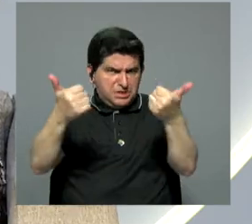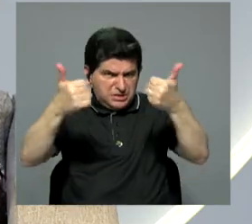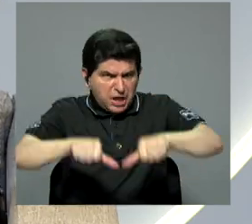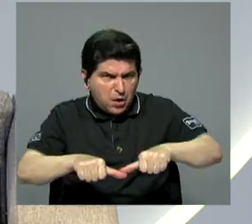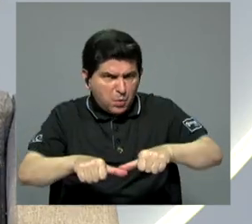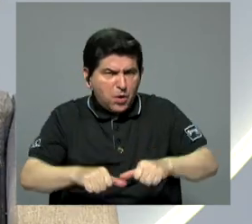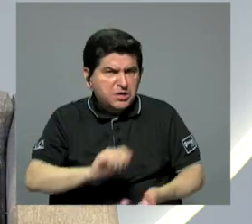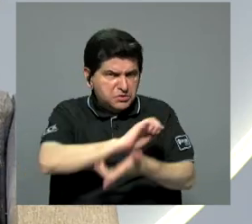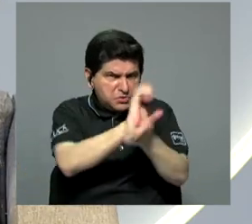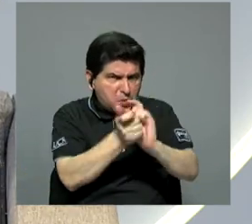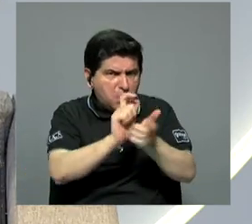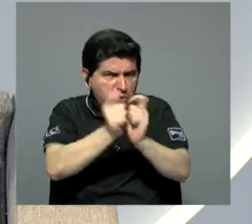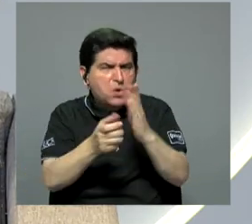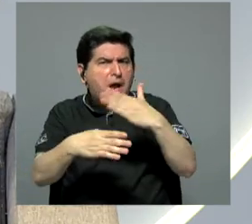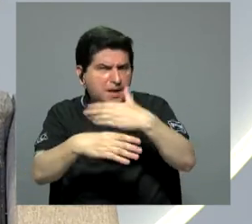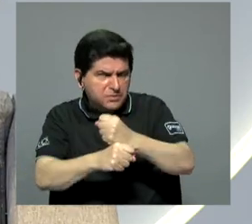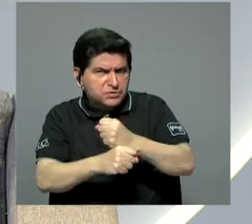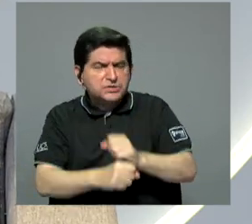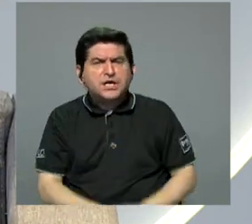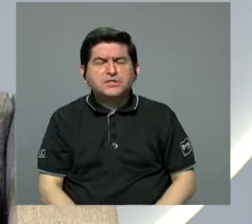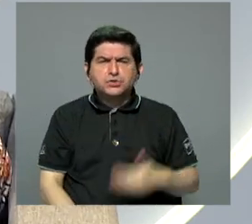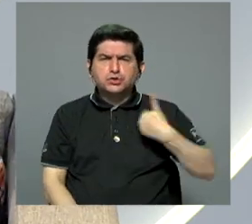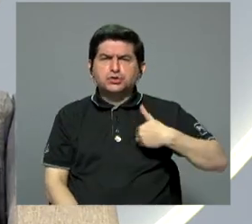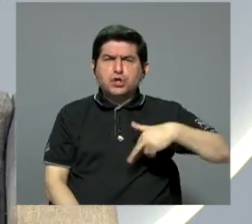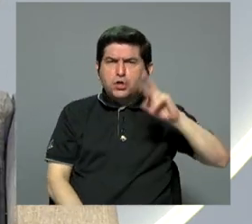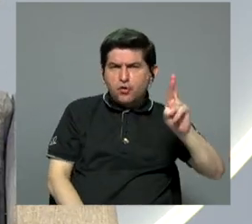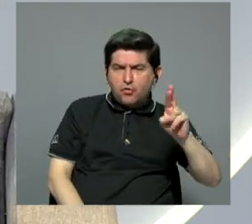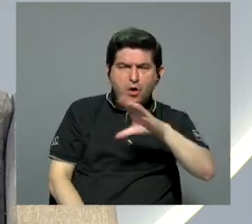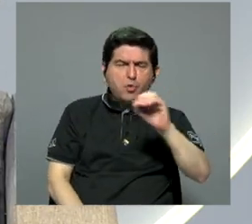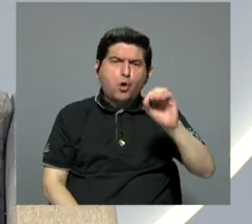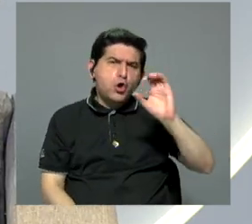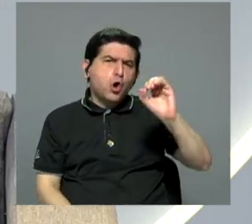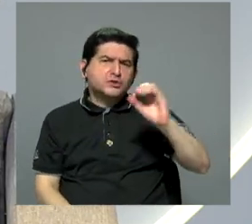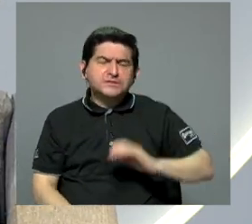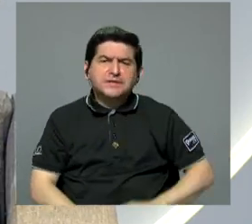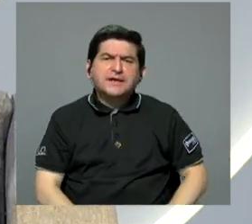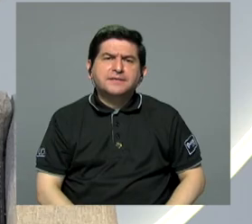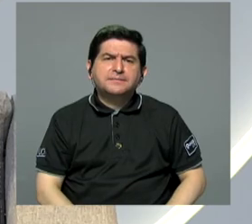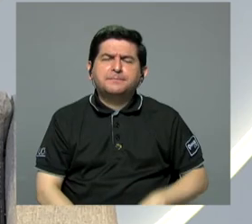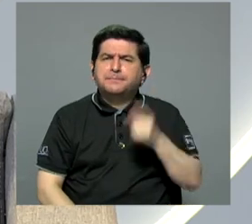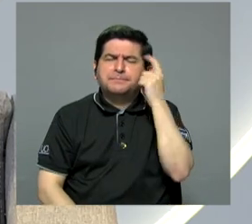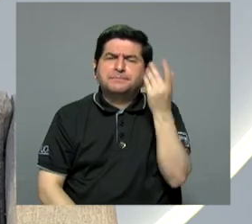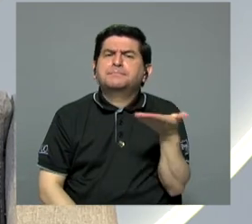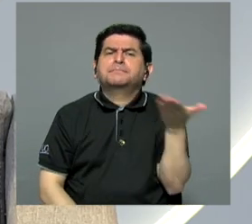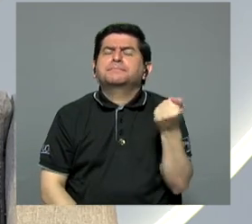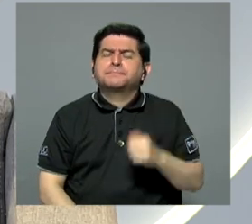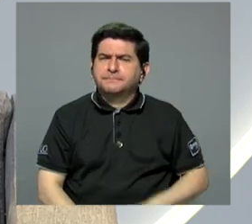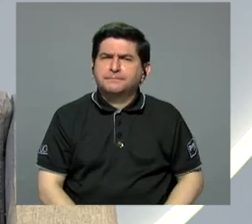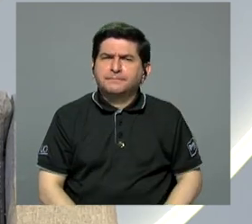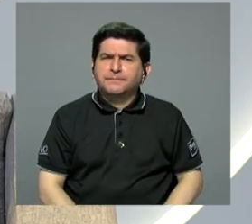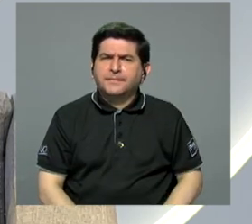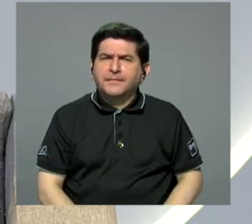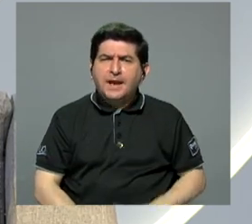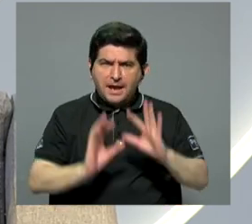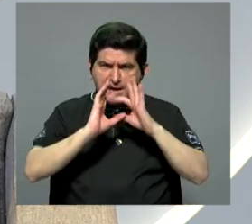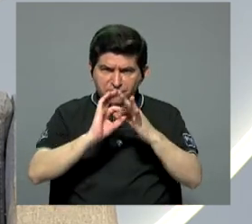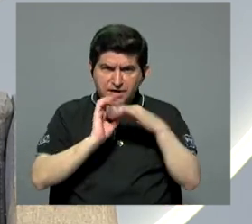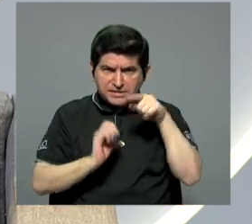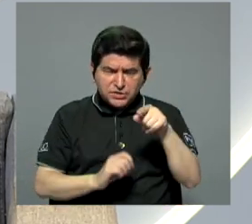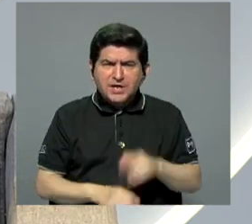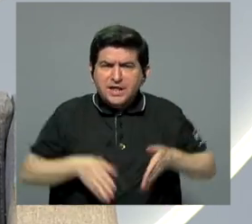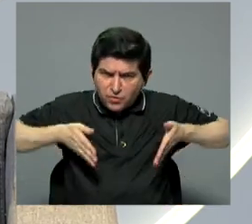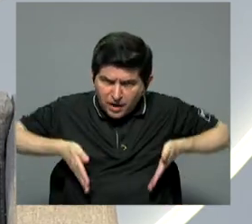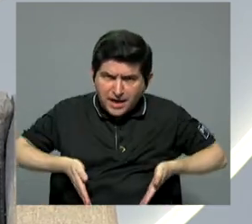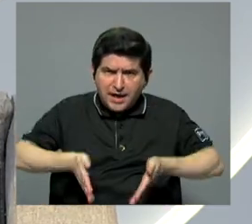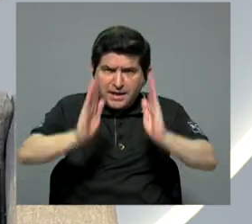acuerdo con estos cambios que se realizaron, don Roland, don Oscar? ¿Qué les parece? ¿Es esta